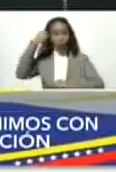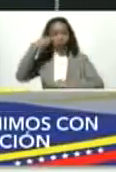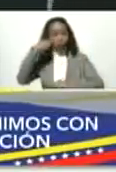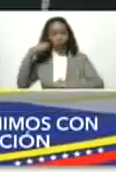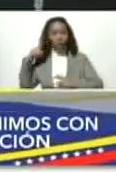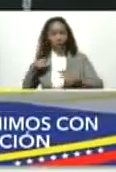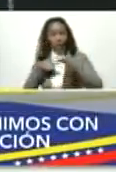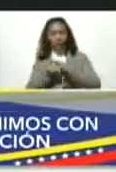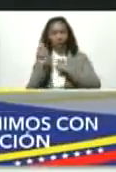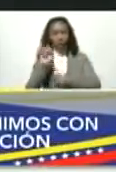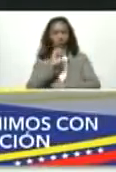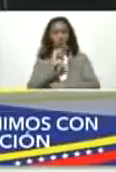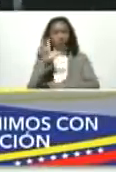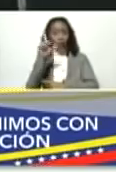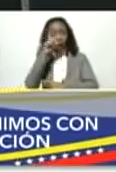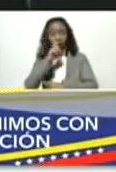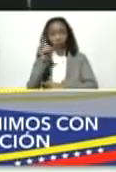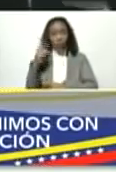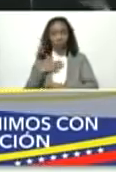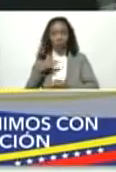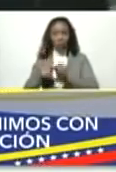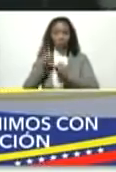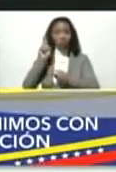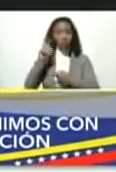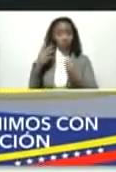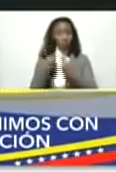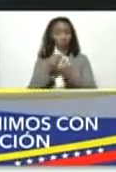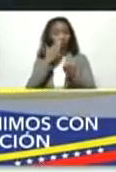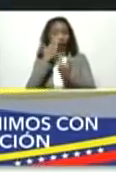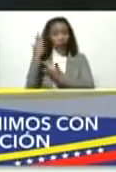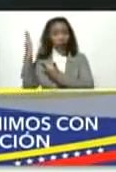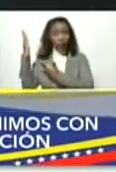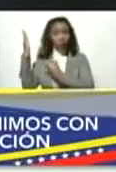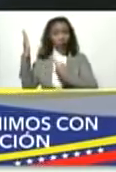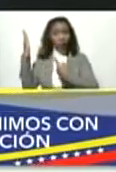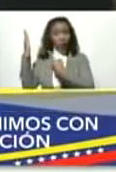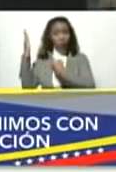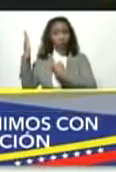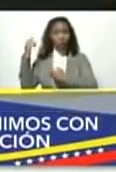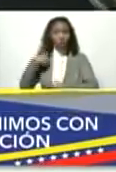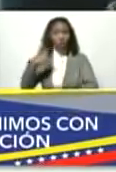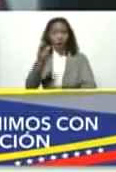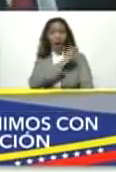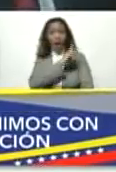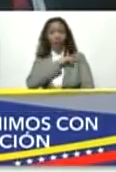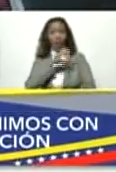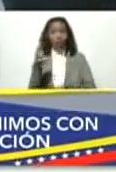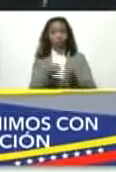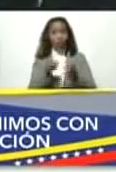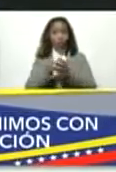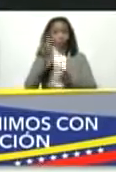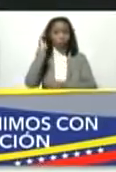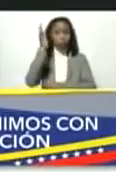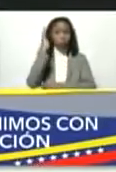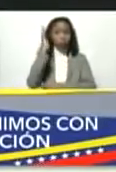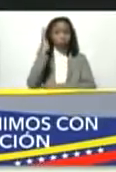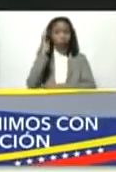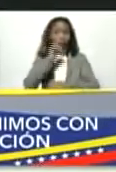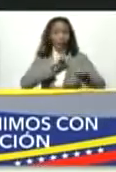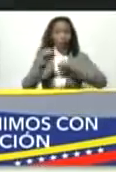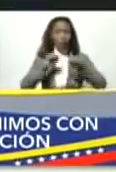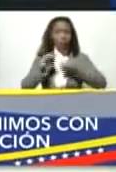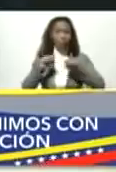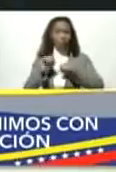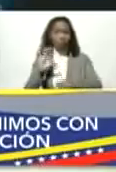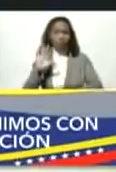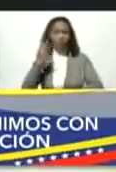hemiciclo hace 23 años Silita tú estabas ahí al lado yo era jefe de la fracción parlamentaria del movimiento